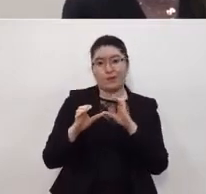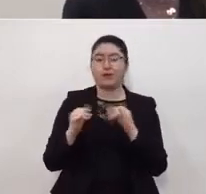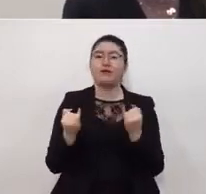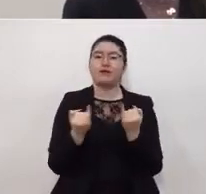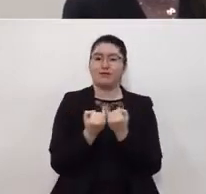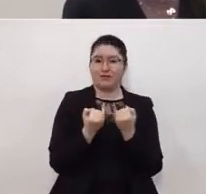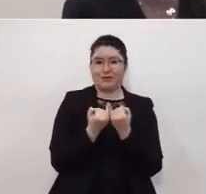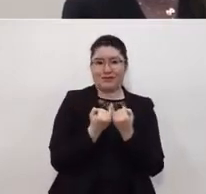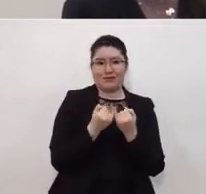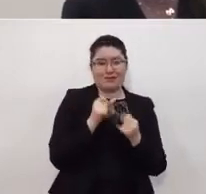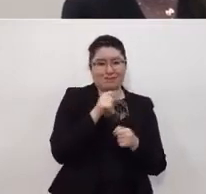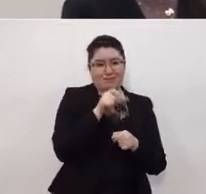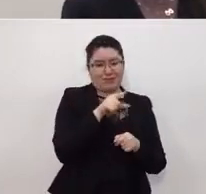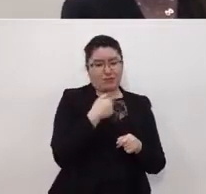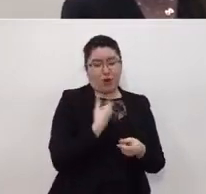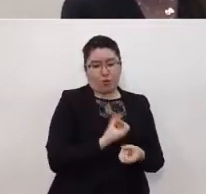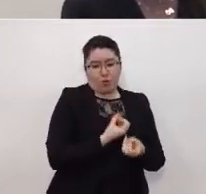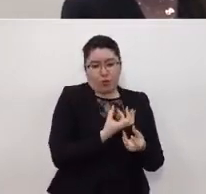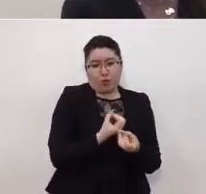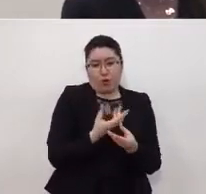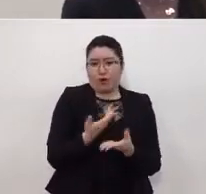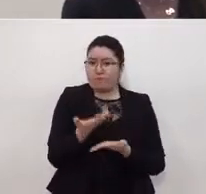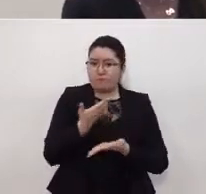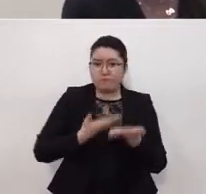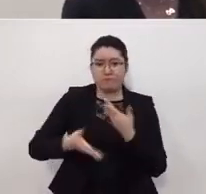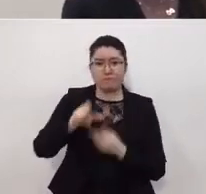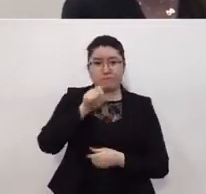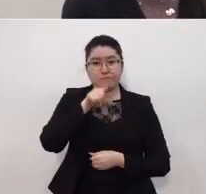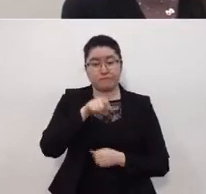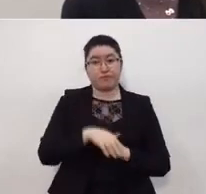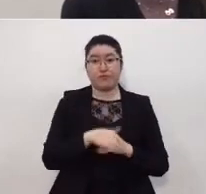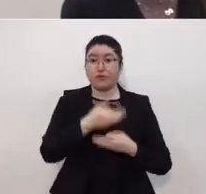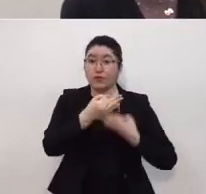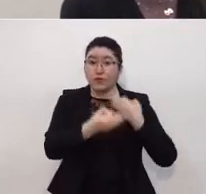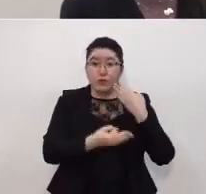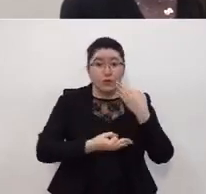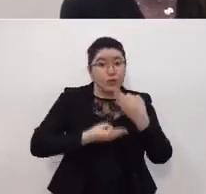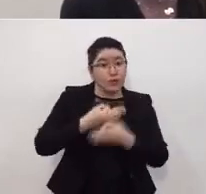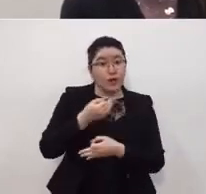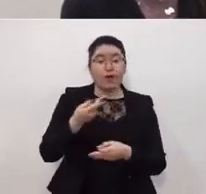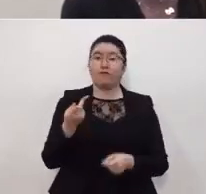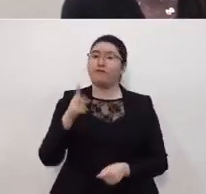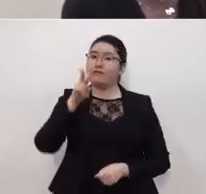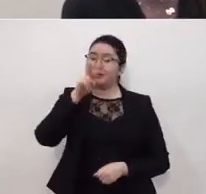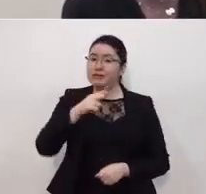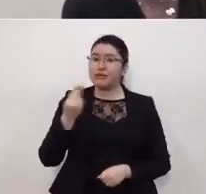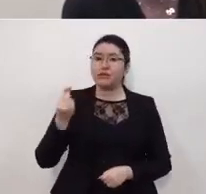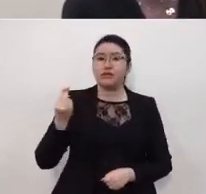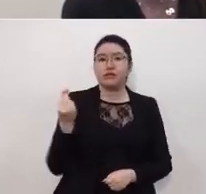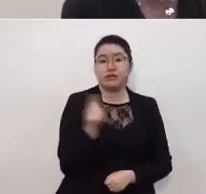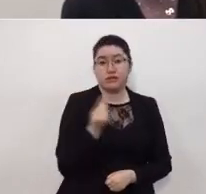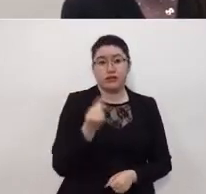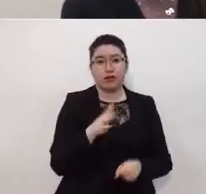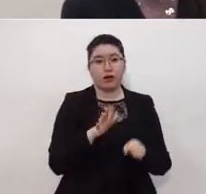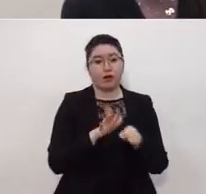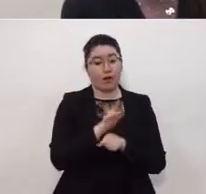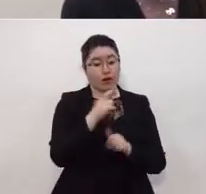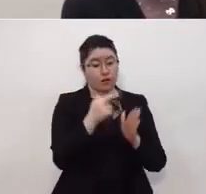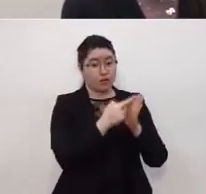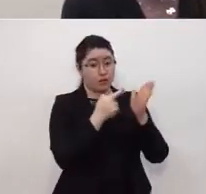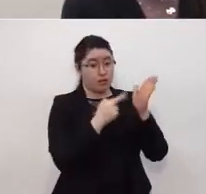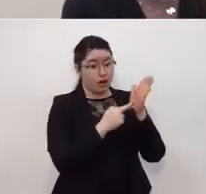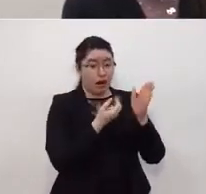tanto servicio como cadenas de proveeduría y todos ellos deberán seguir escrupulosamente los